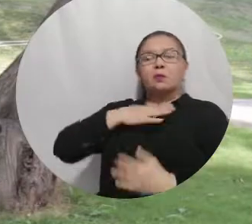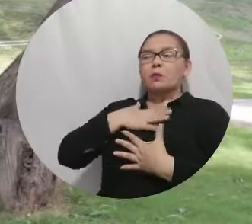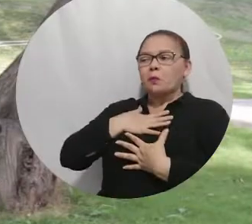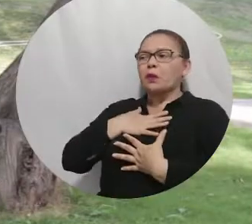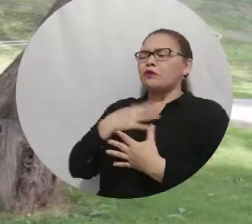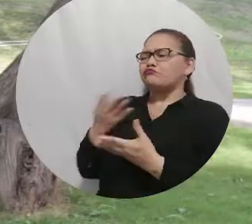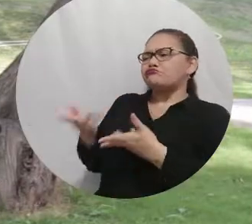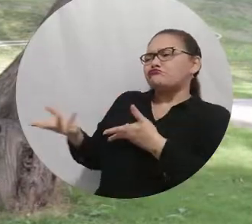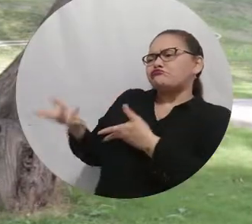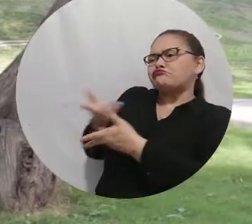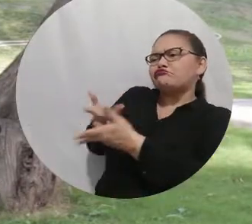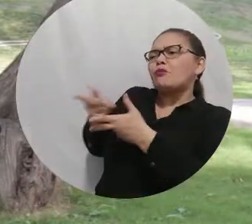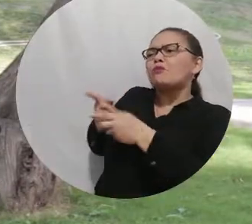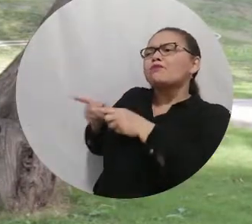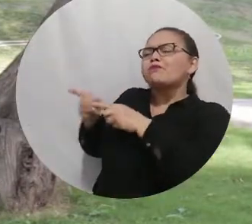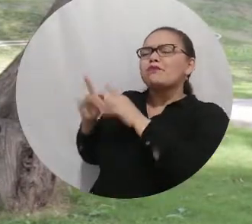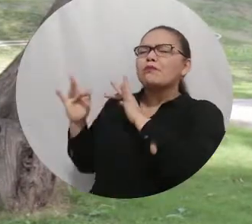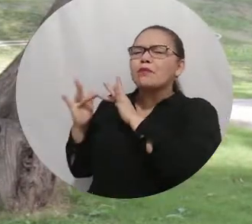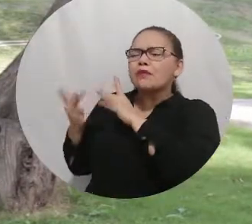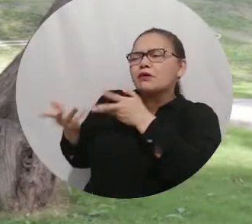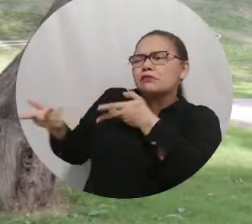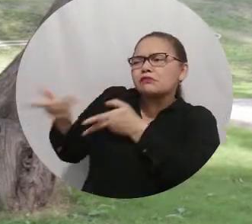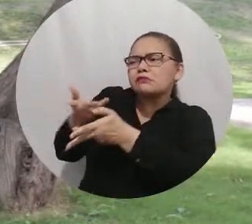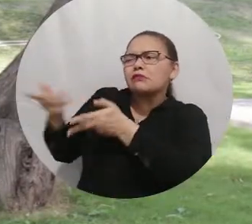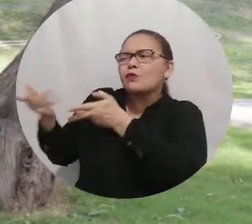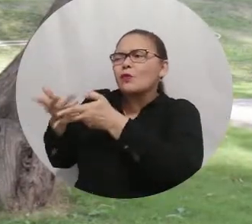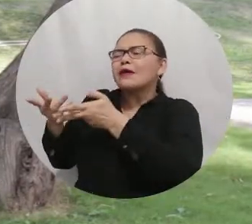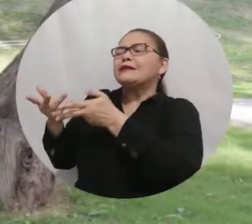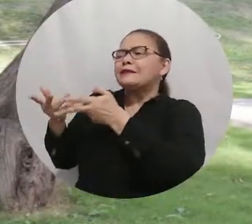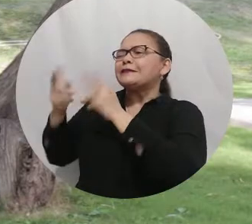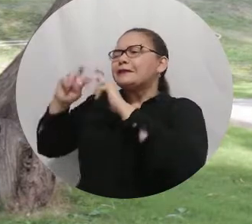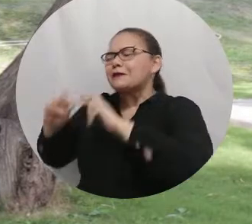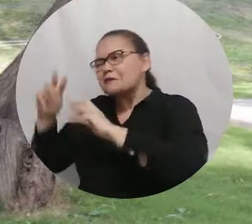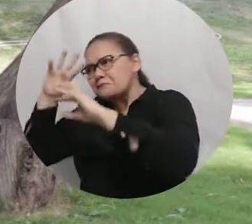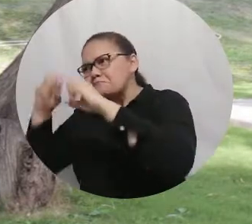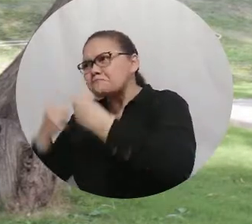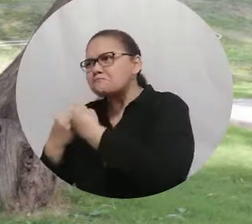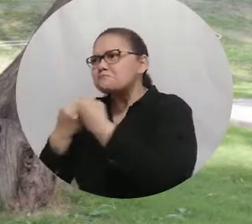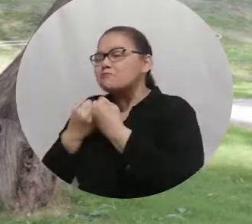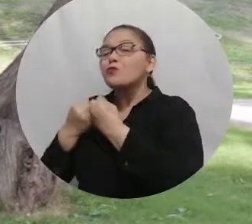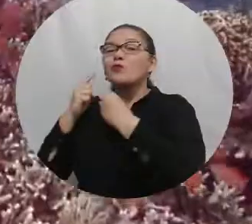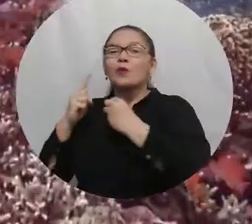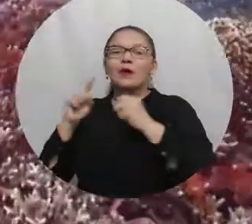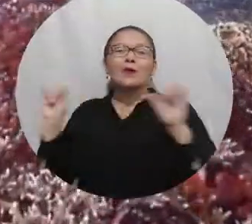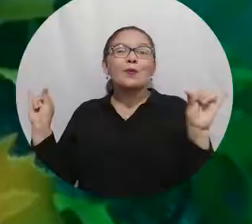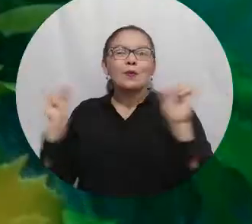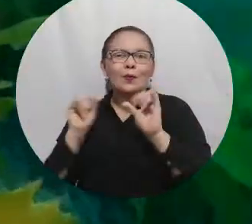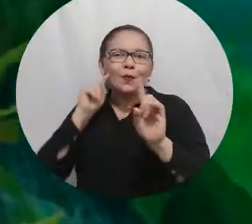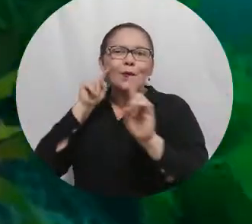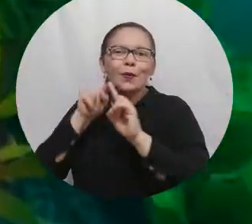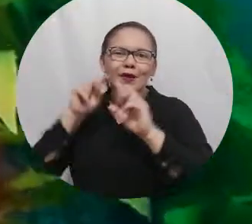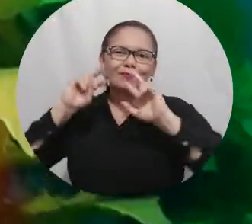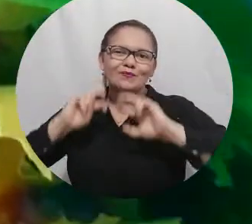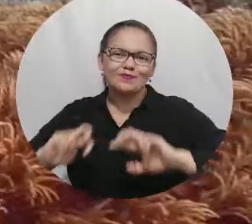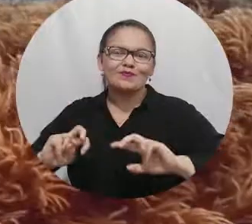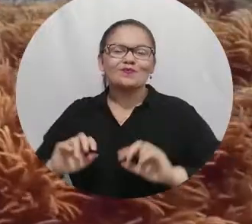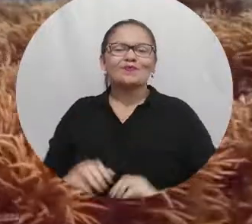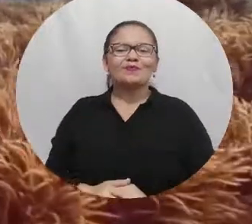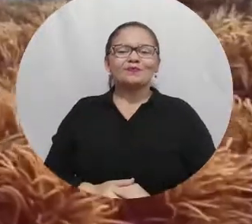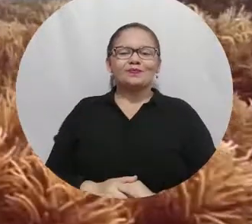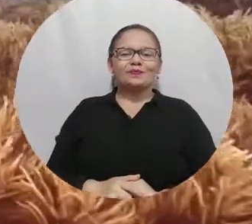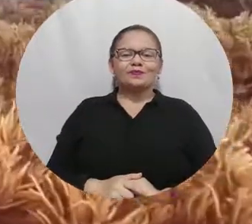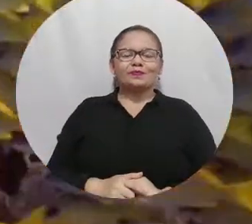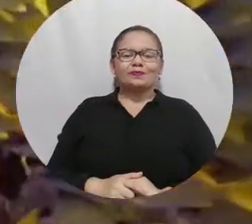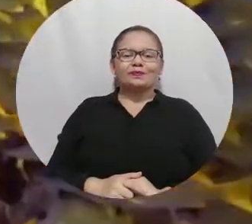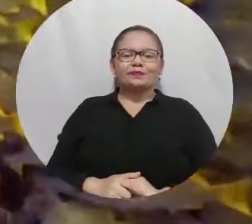afortunadamente una relación muy cercana gracias a puntos muy en común que tenemos, intereses muy